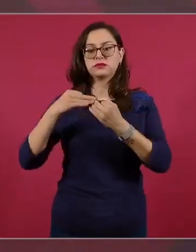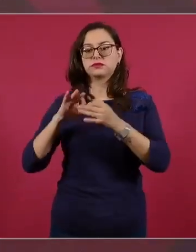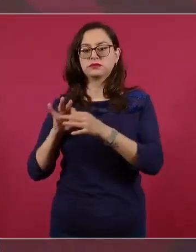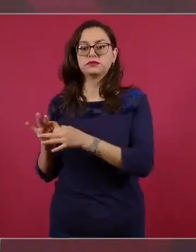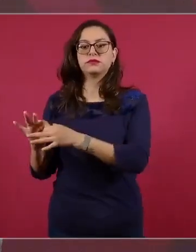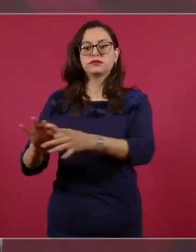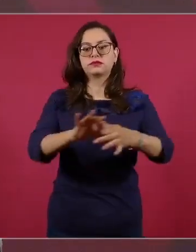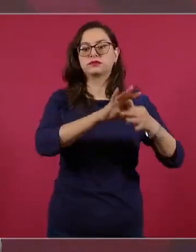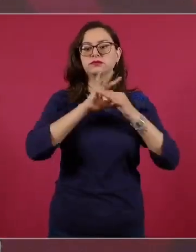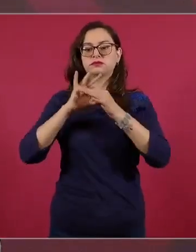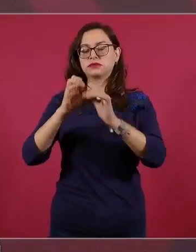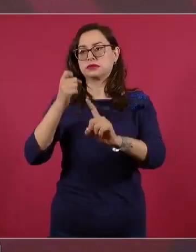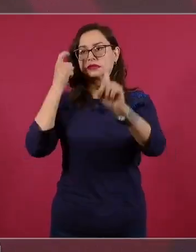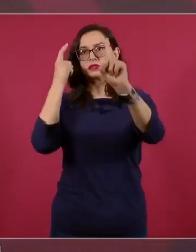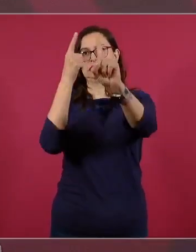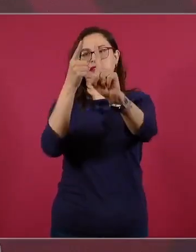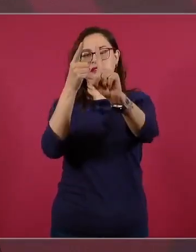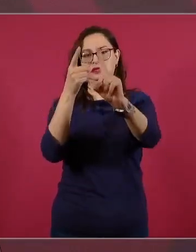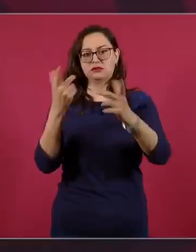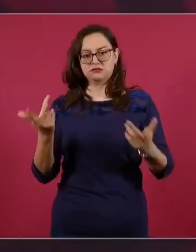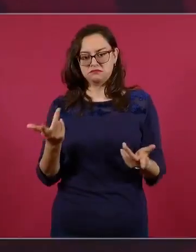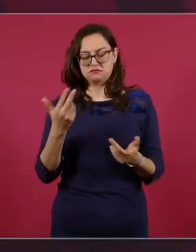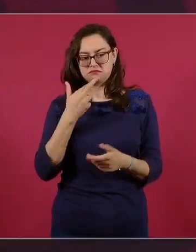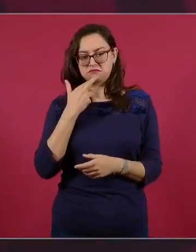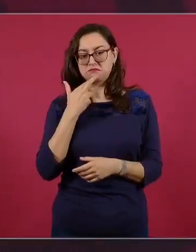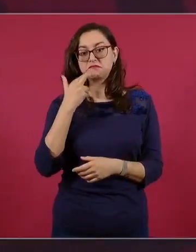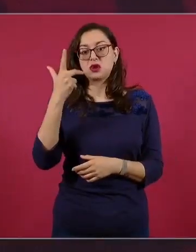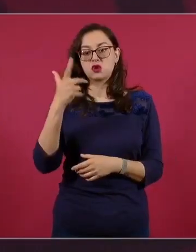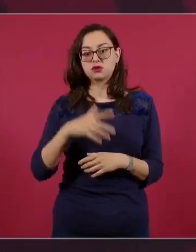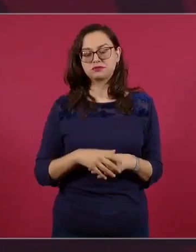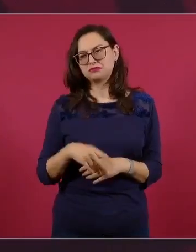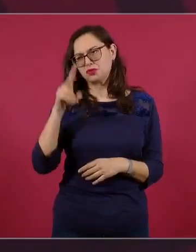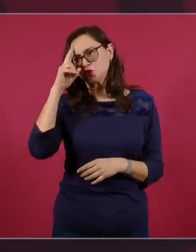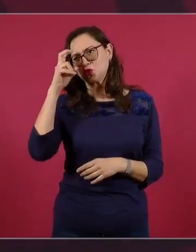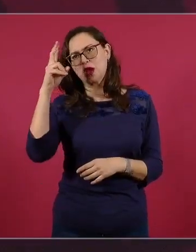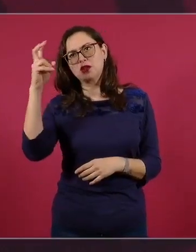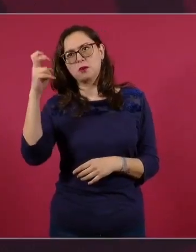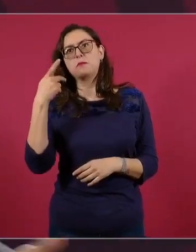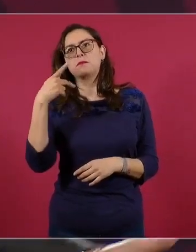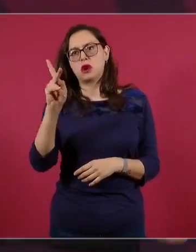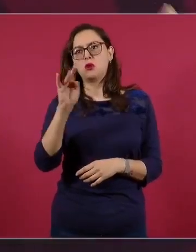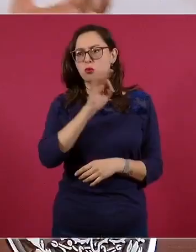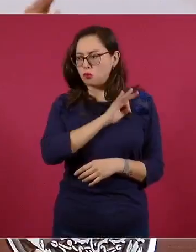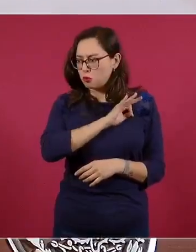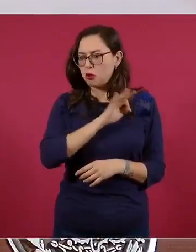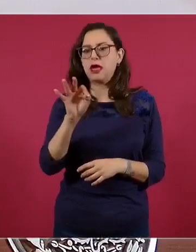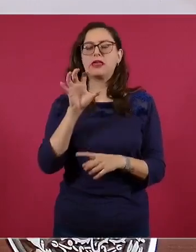Como ideal, como bella utopía, que